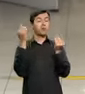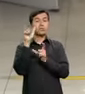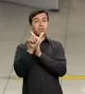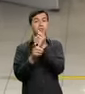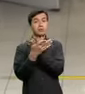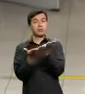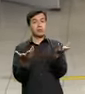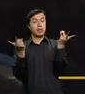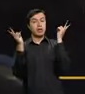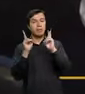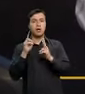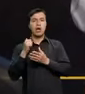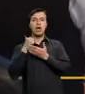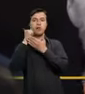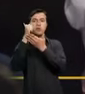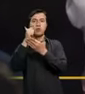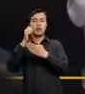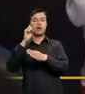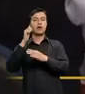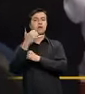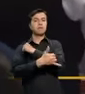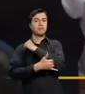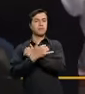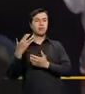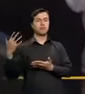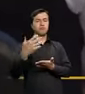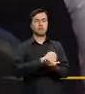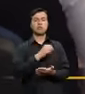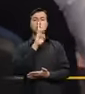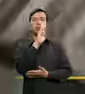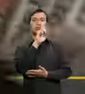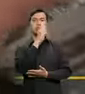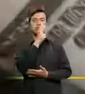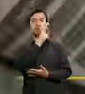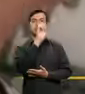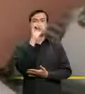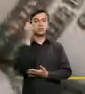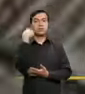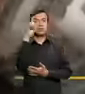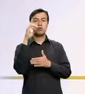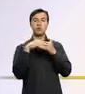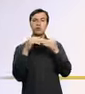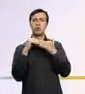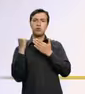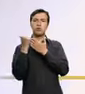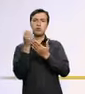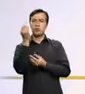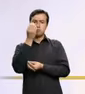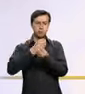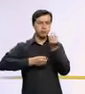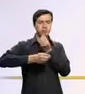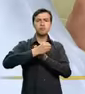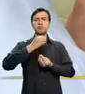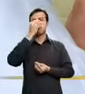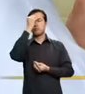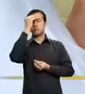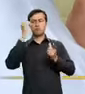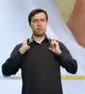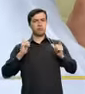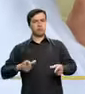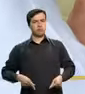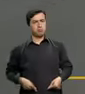y además generará recursos al país por cerca de 600 millones de dólares que servirán para invertir en educación,